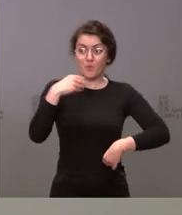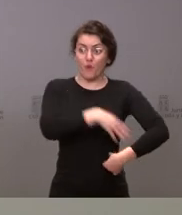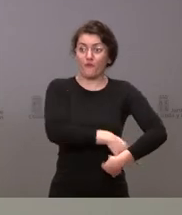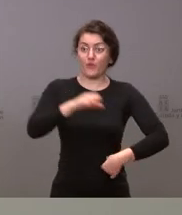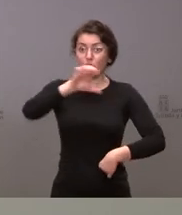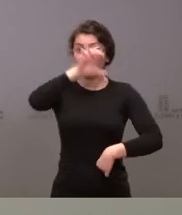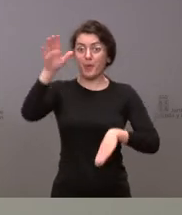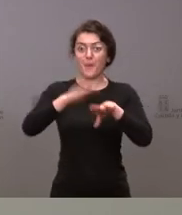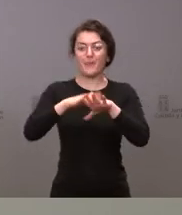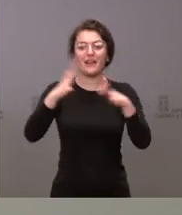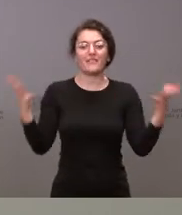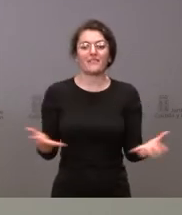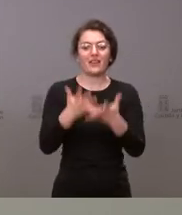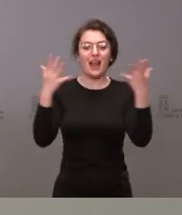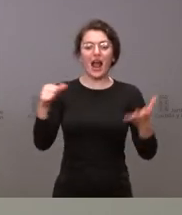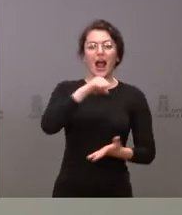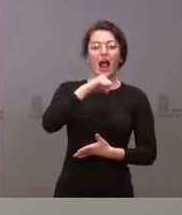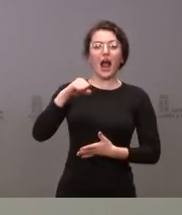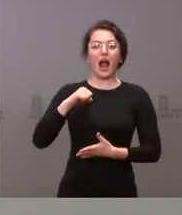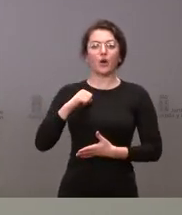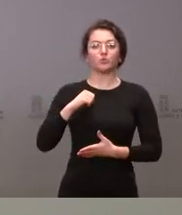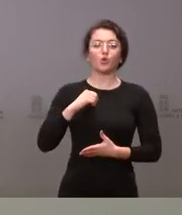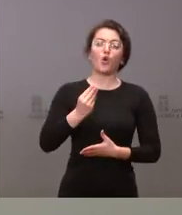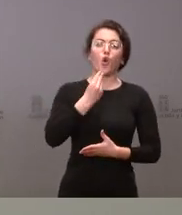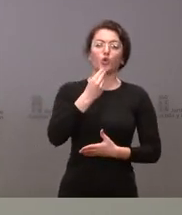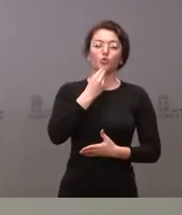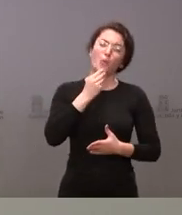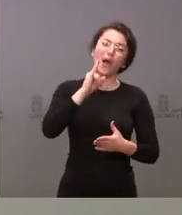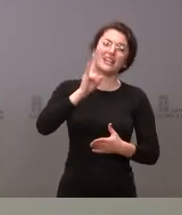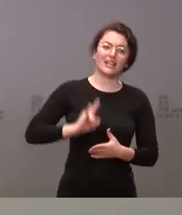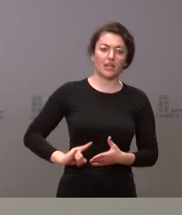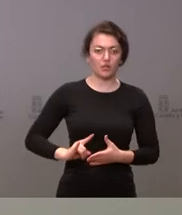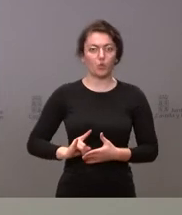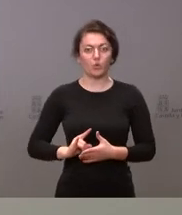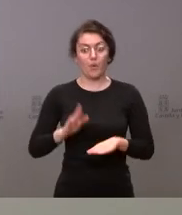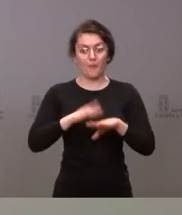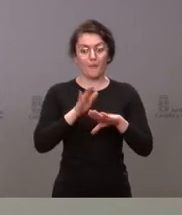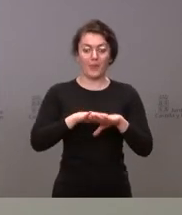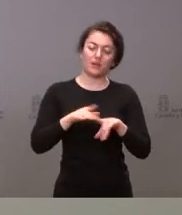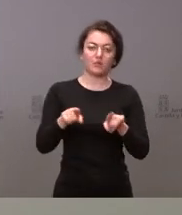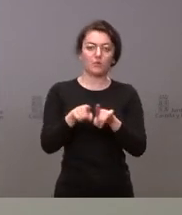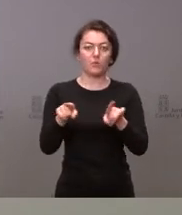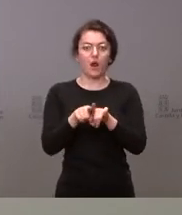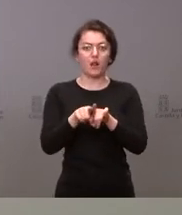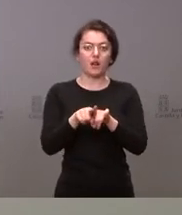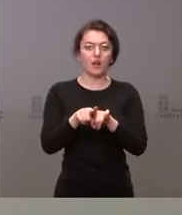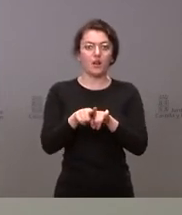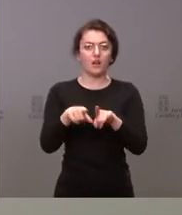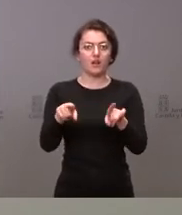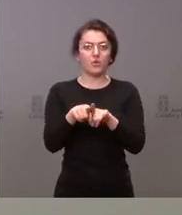el almacenamiento energético precisamente para ir diversificando nuestro escenario desde el punto de vista